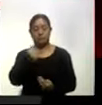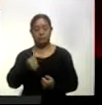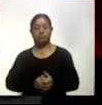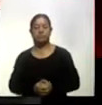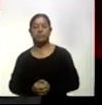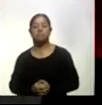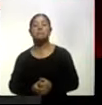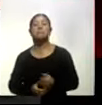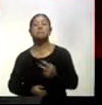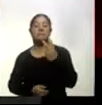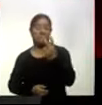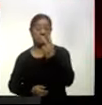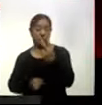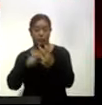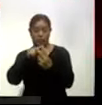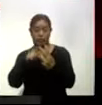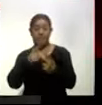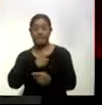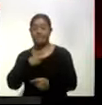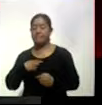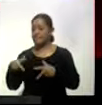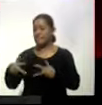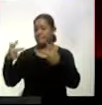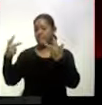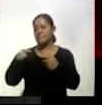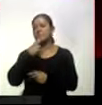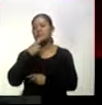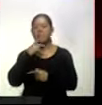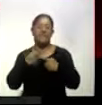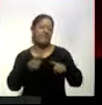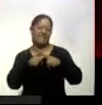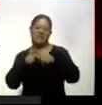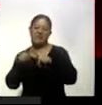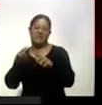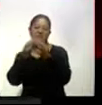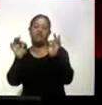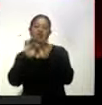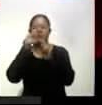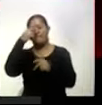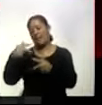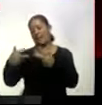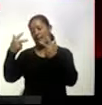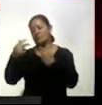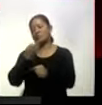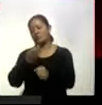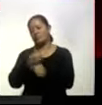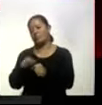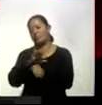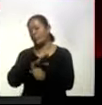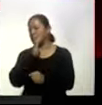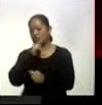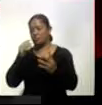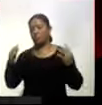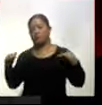deberán ser virtuales. Utilizando los diferentes medios digitales por la situación de contingencia no será posible